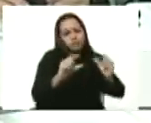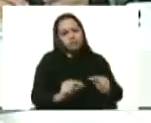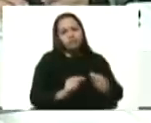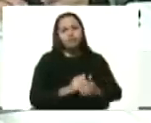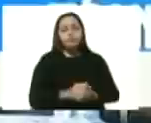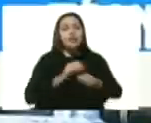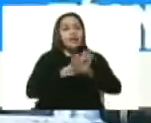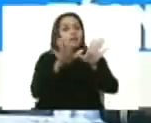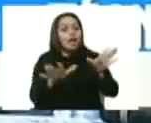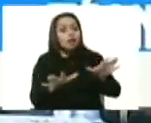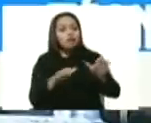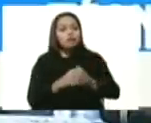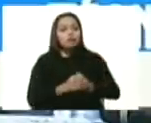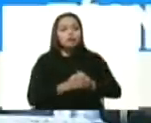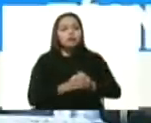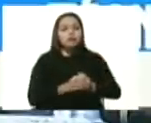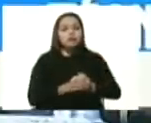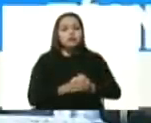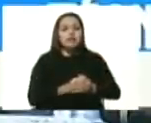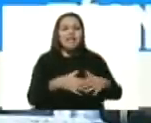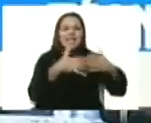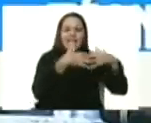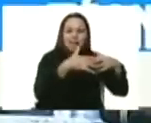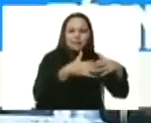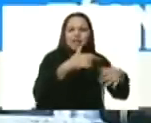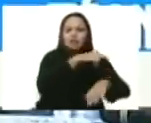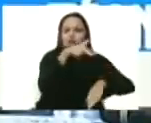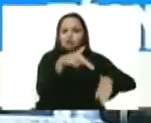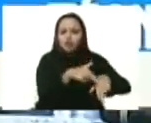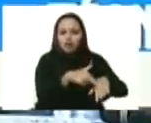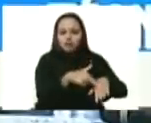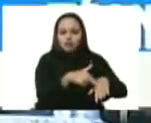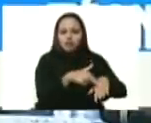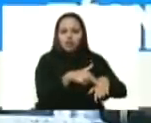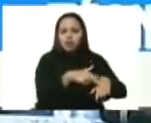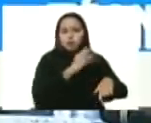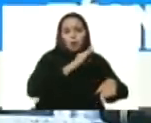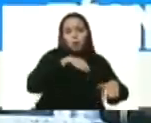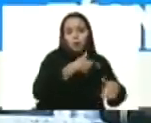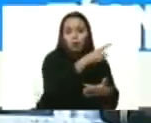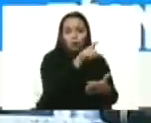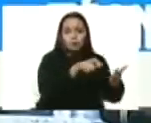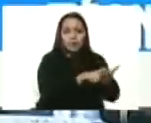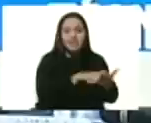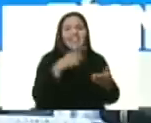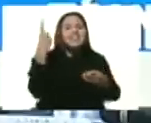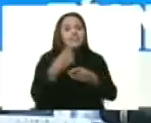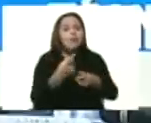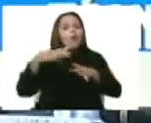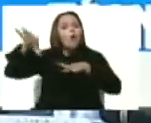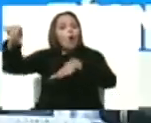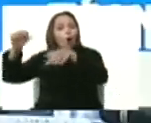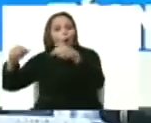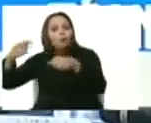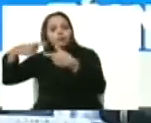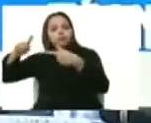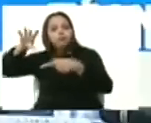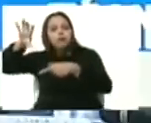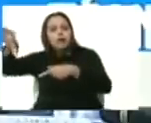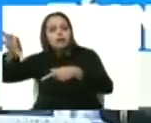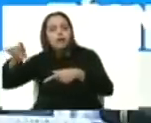Donde no alcanza la producción nacional y debamos importar, Ministro Castro Sotelo, que usted ha sido también uno de los